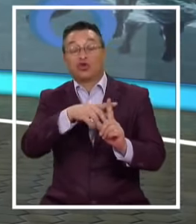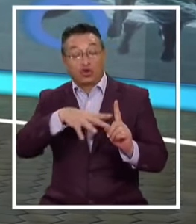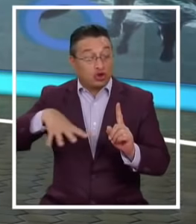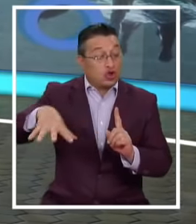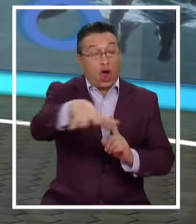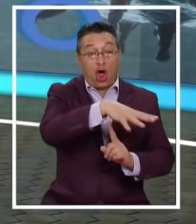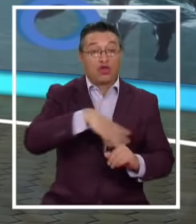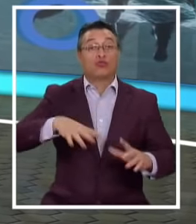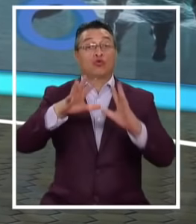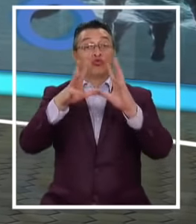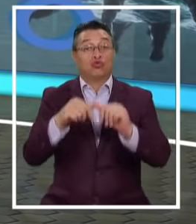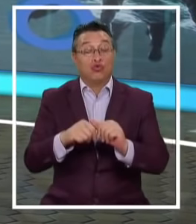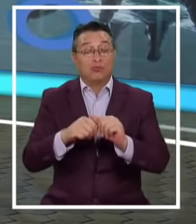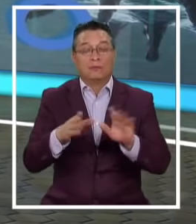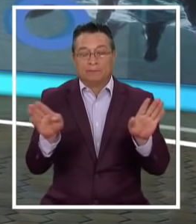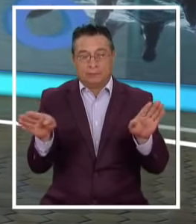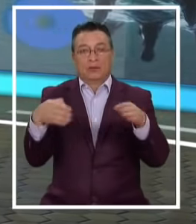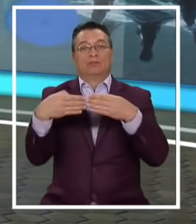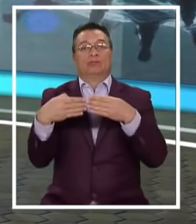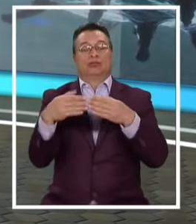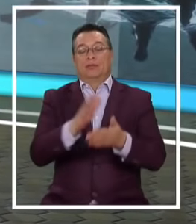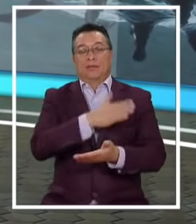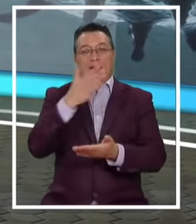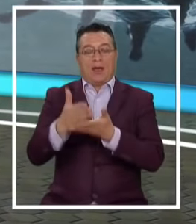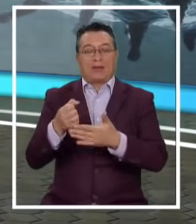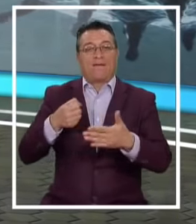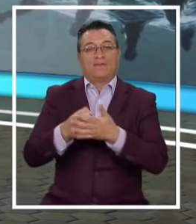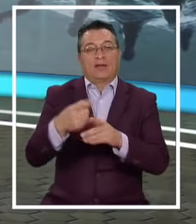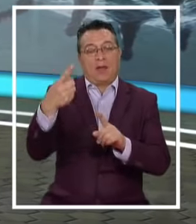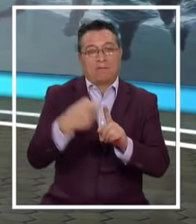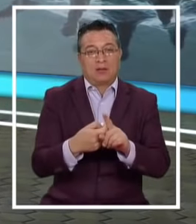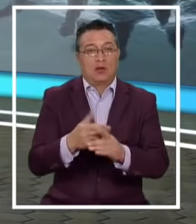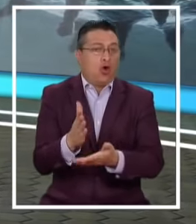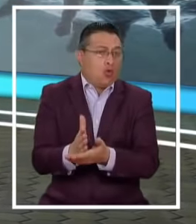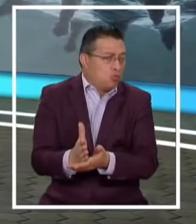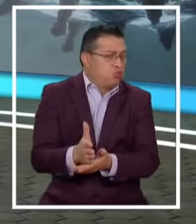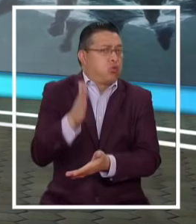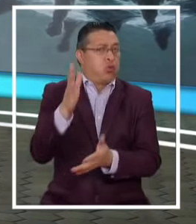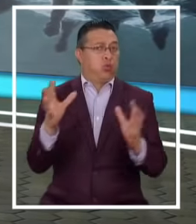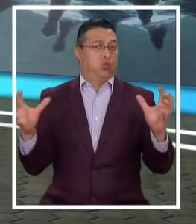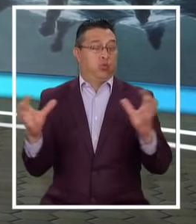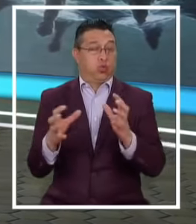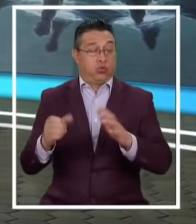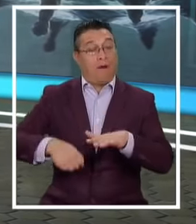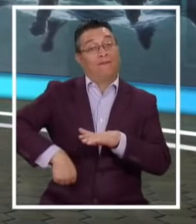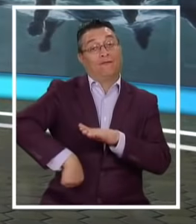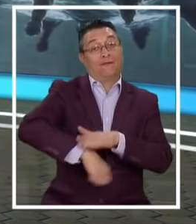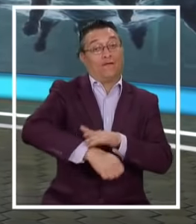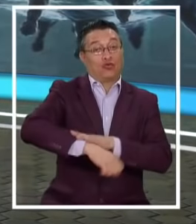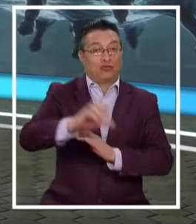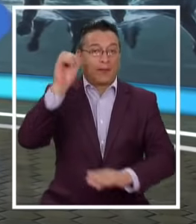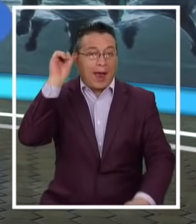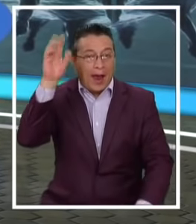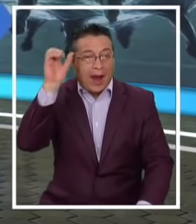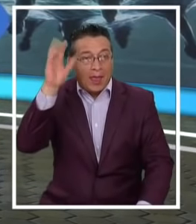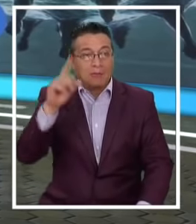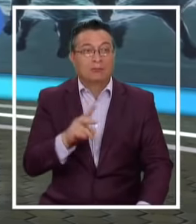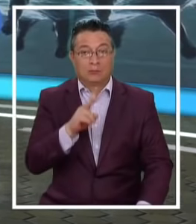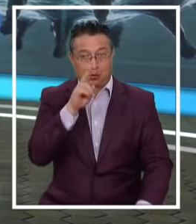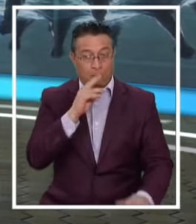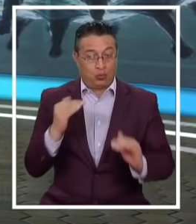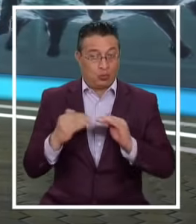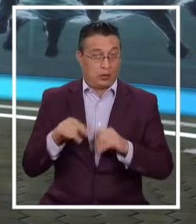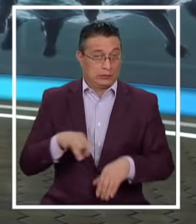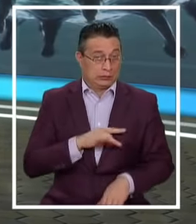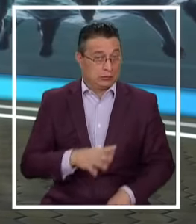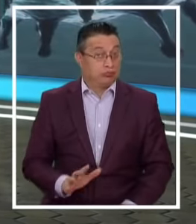todo el plantel Estuviera encerrado Y aislado Hasta fines de mes Así son las estrictas medidas Del fútbol germano Igualito que acá